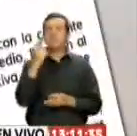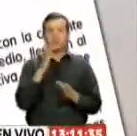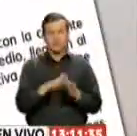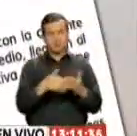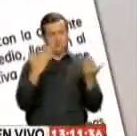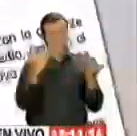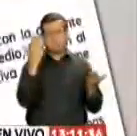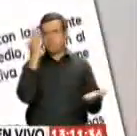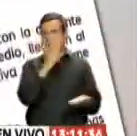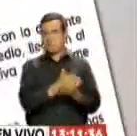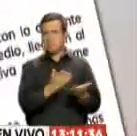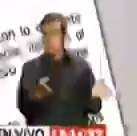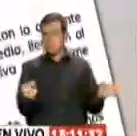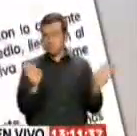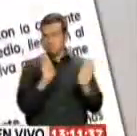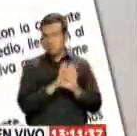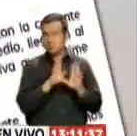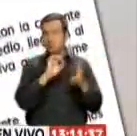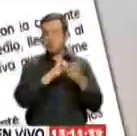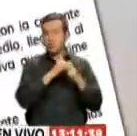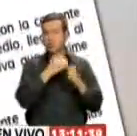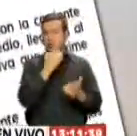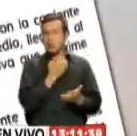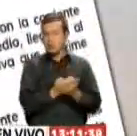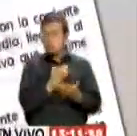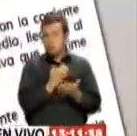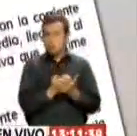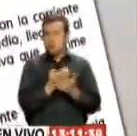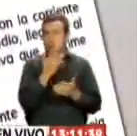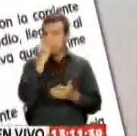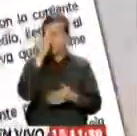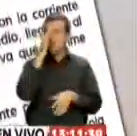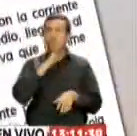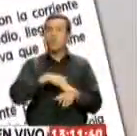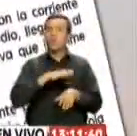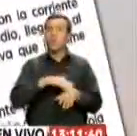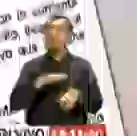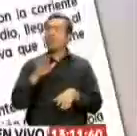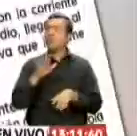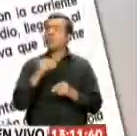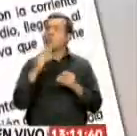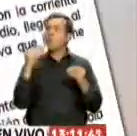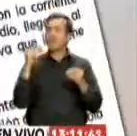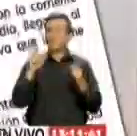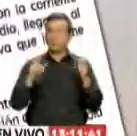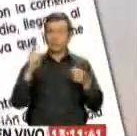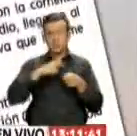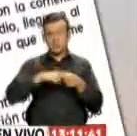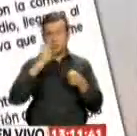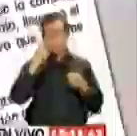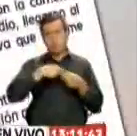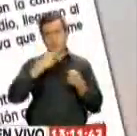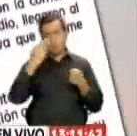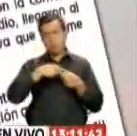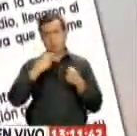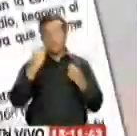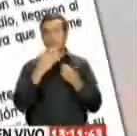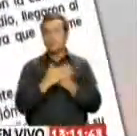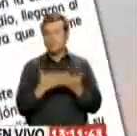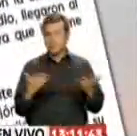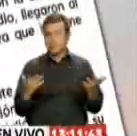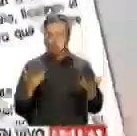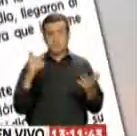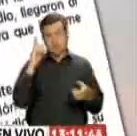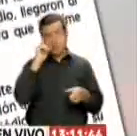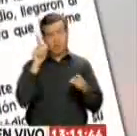medio dejaría de existir por dificultades económicas resultantes del abandono de muchos suscriptores, que supuestamente no